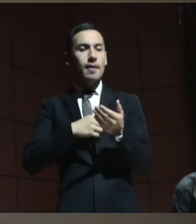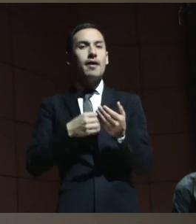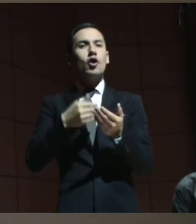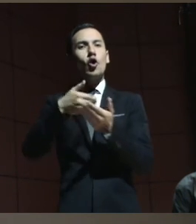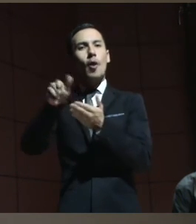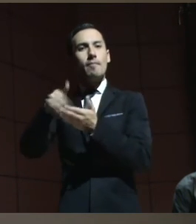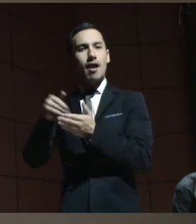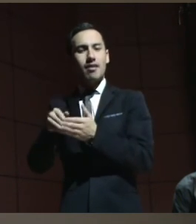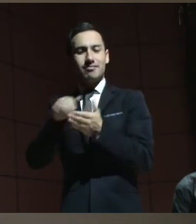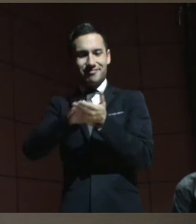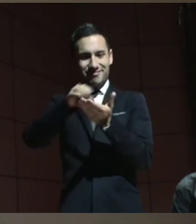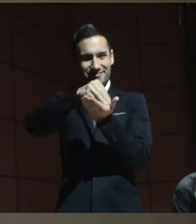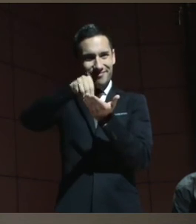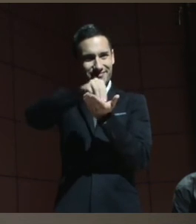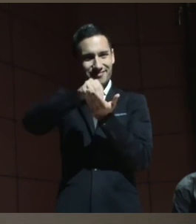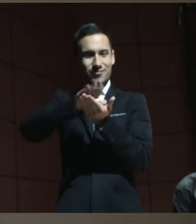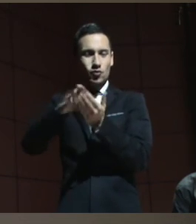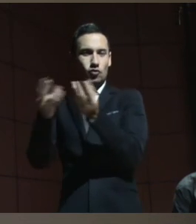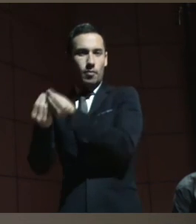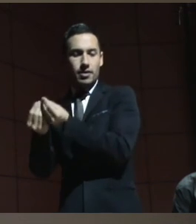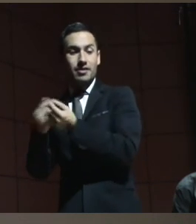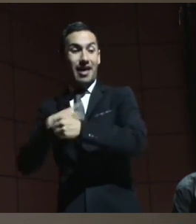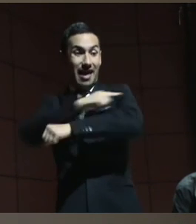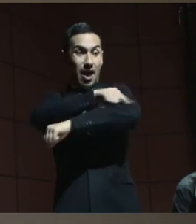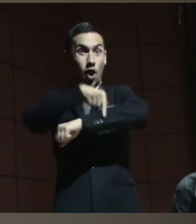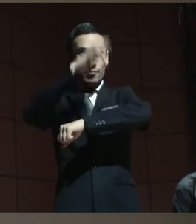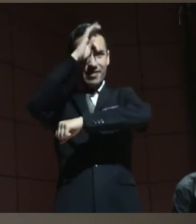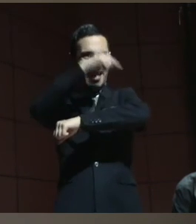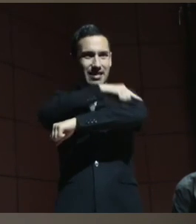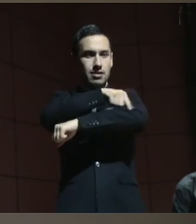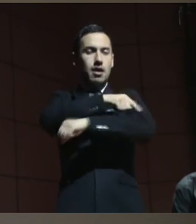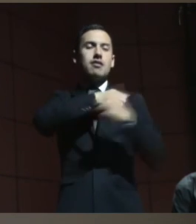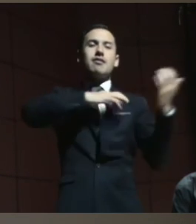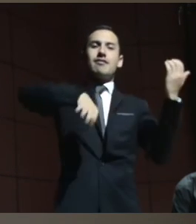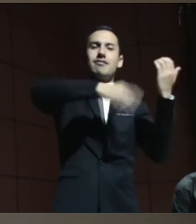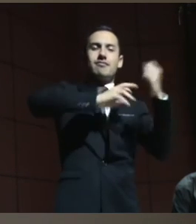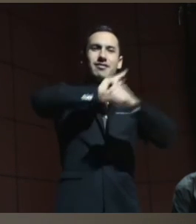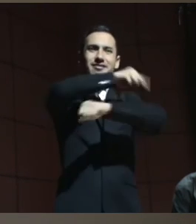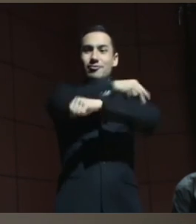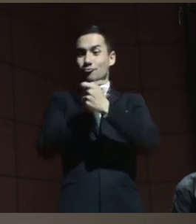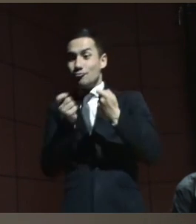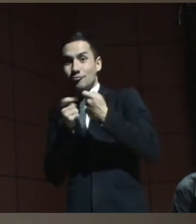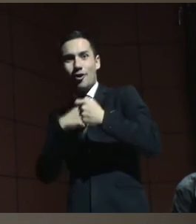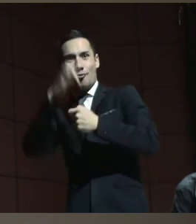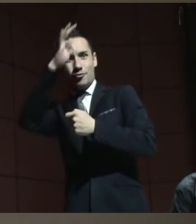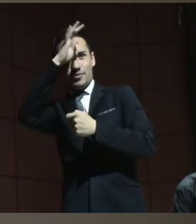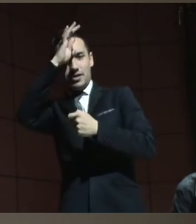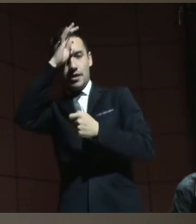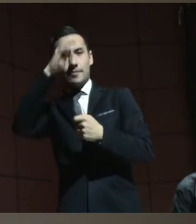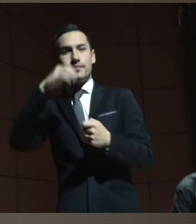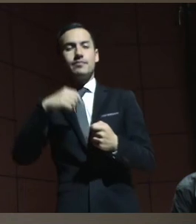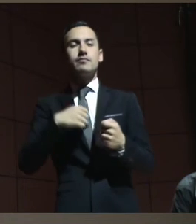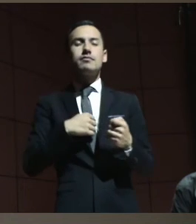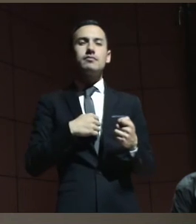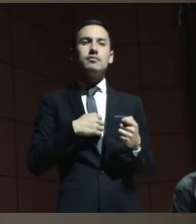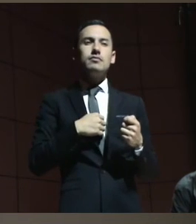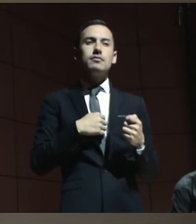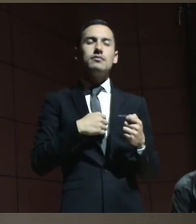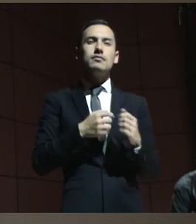y entonces tocaba el violín en la esquina del hospital y le traducía los libros de los especialistas